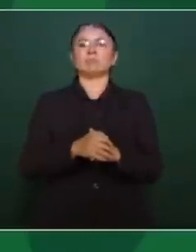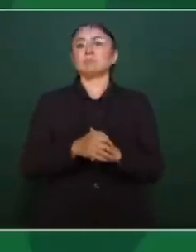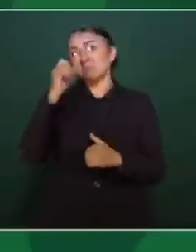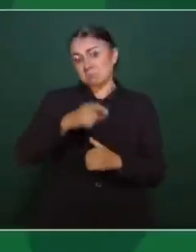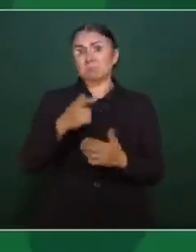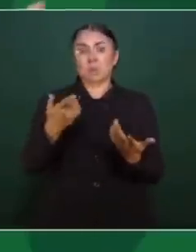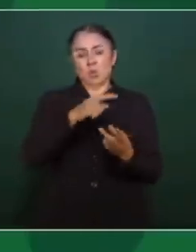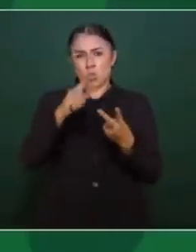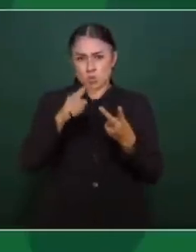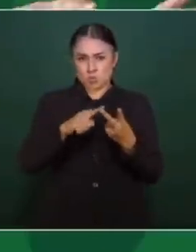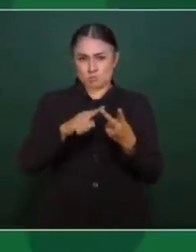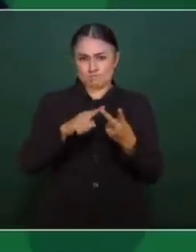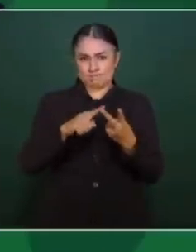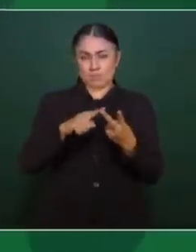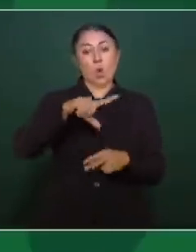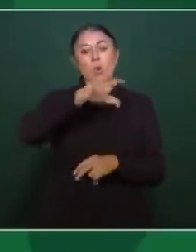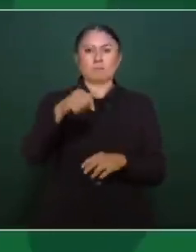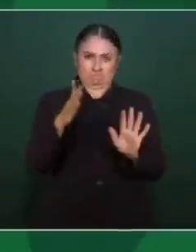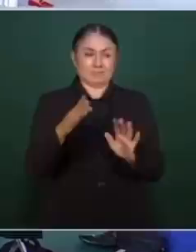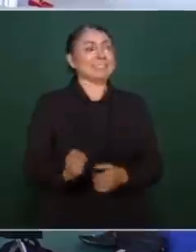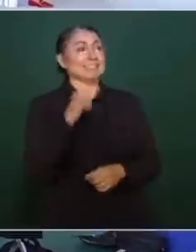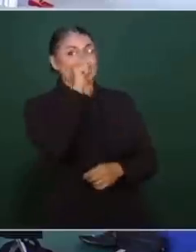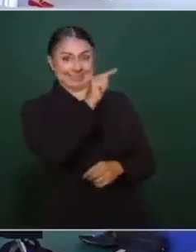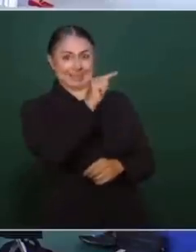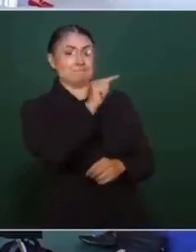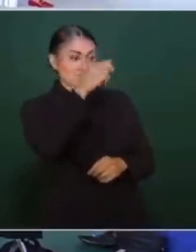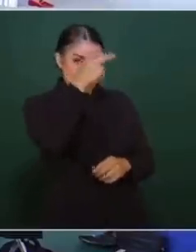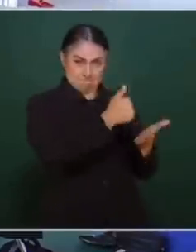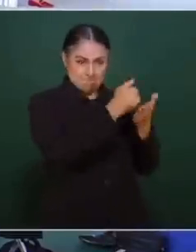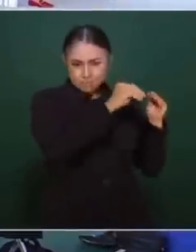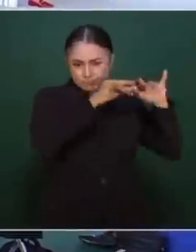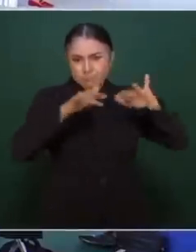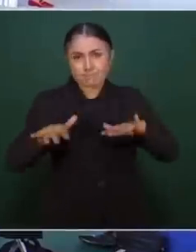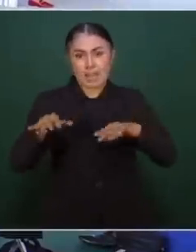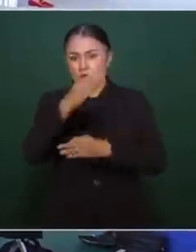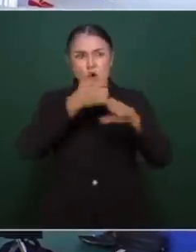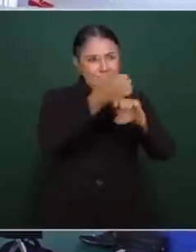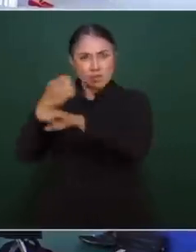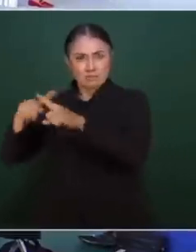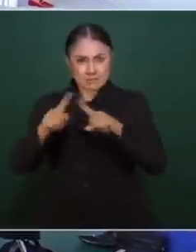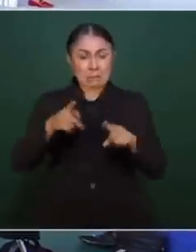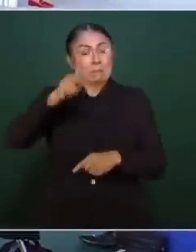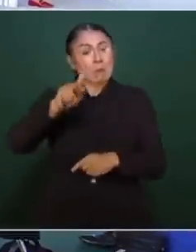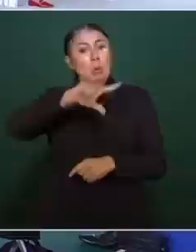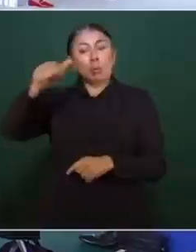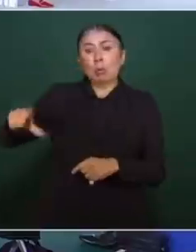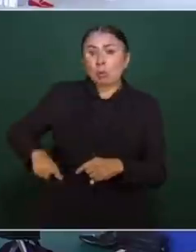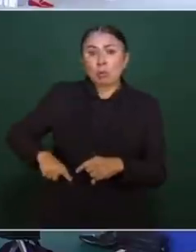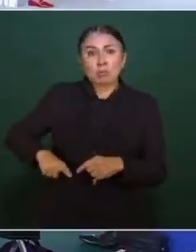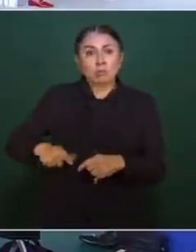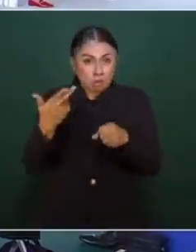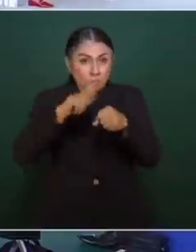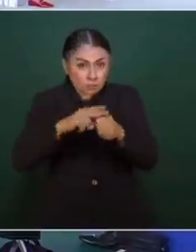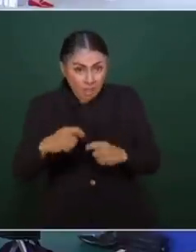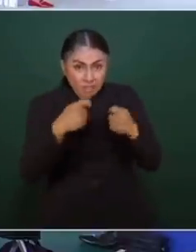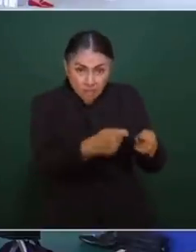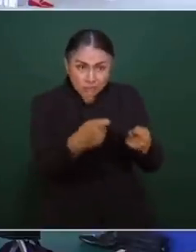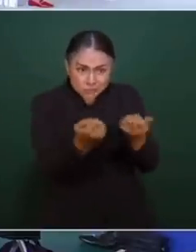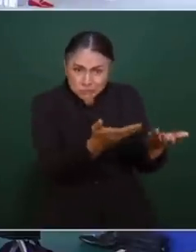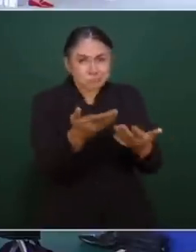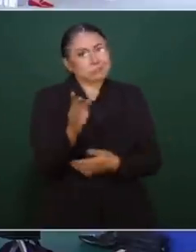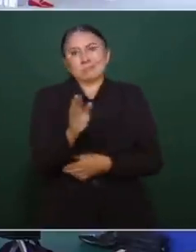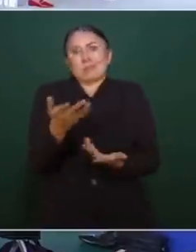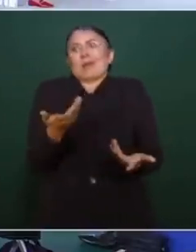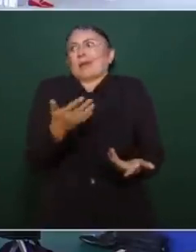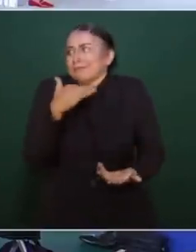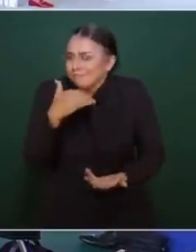de otro proceso, de los estados a los centros de salud, a los hospitales. En los dos casos, había también corrupción. ¿Qué pasó? Se resuelve el